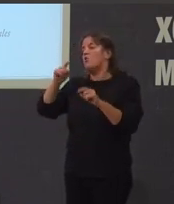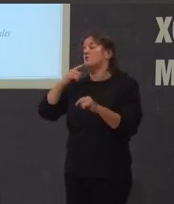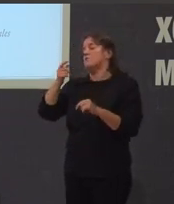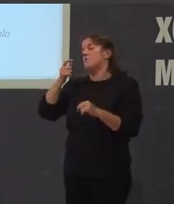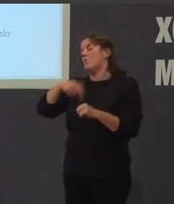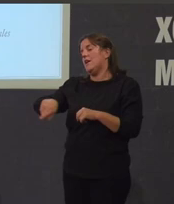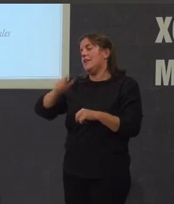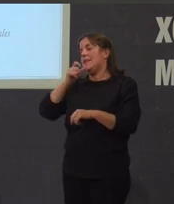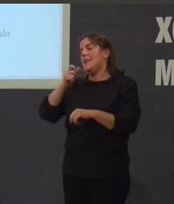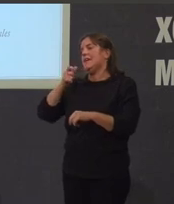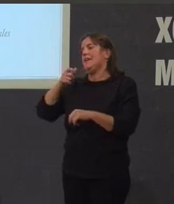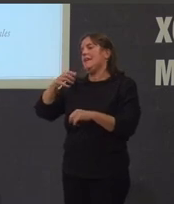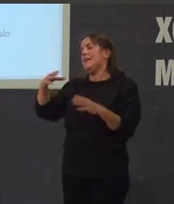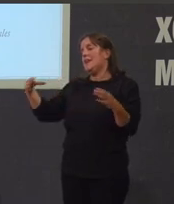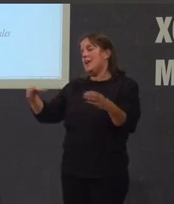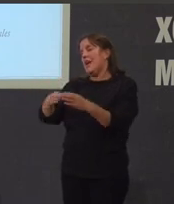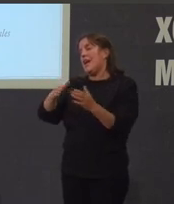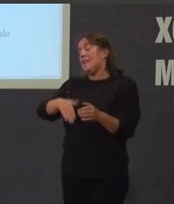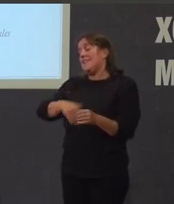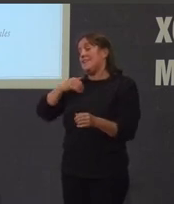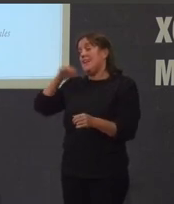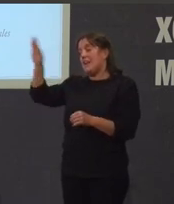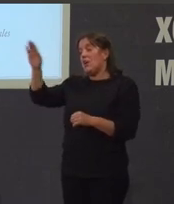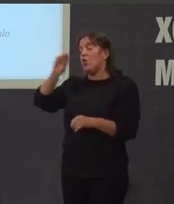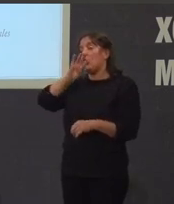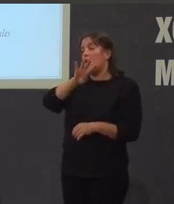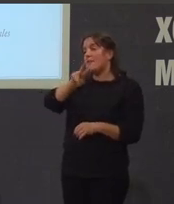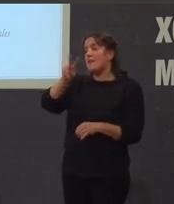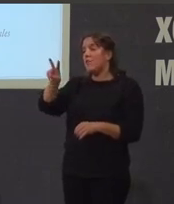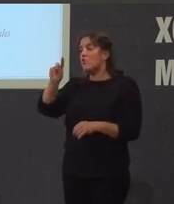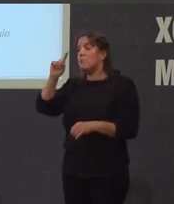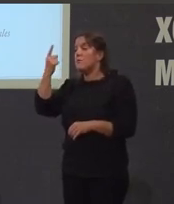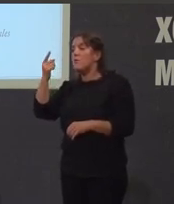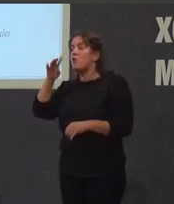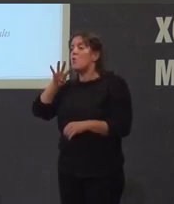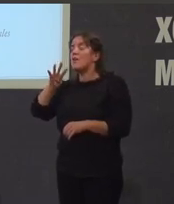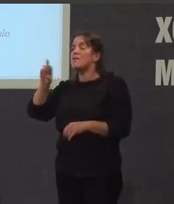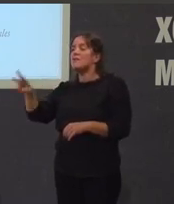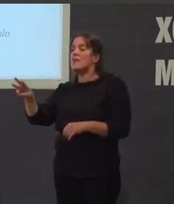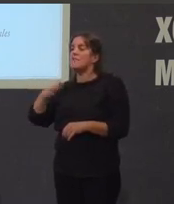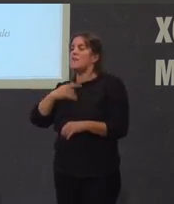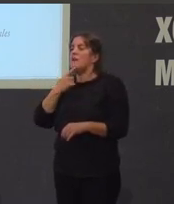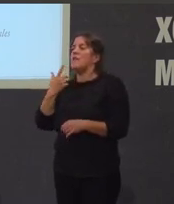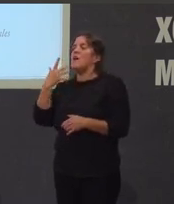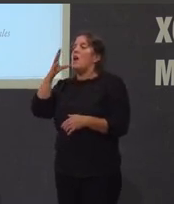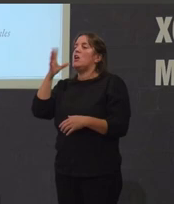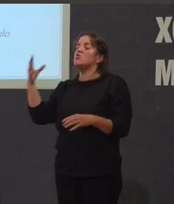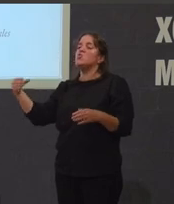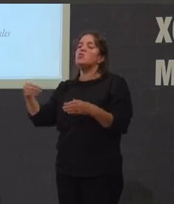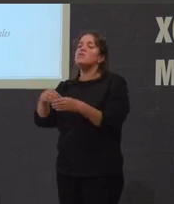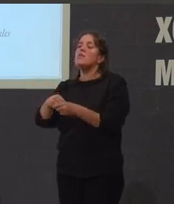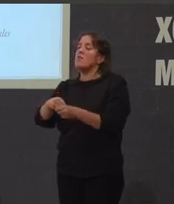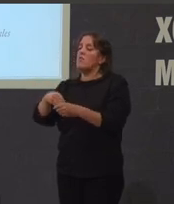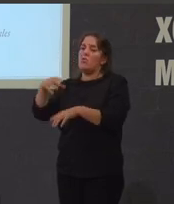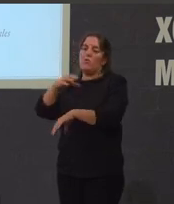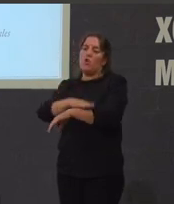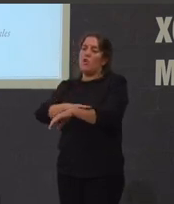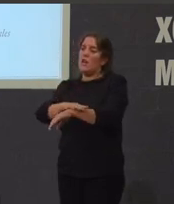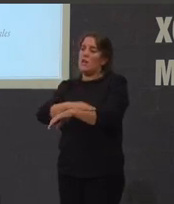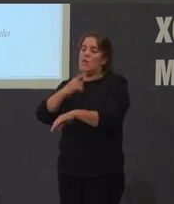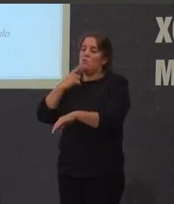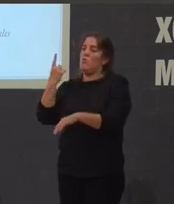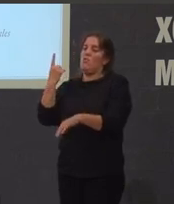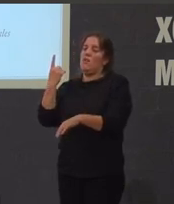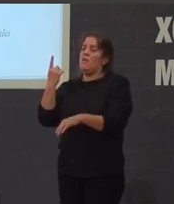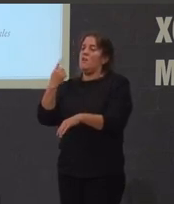no ano 1942 o primeiro Nodo edo 43 así que é un organismo de Estado cine de